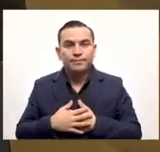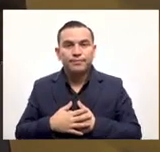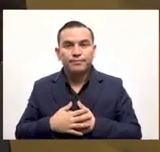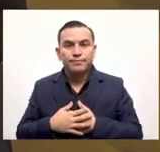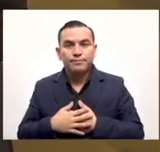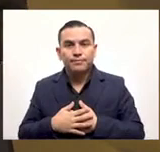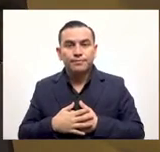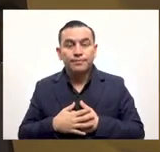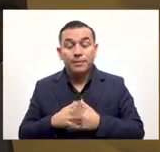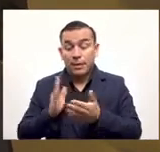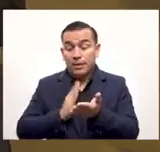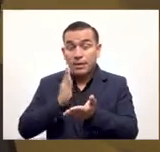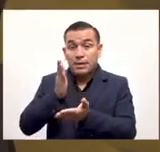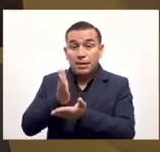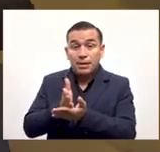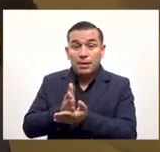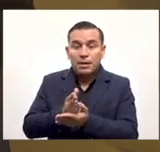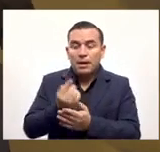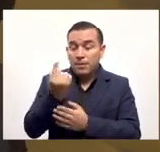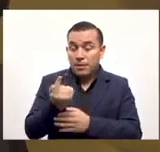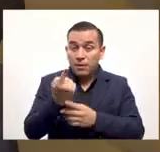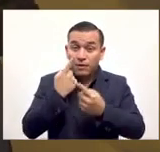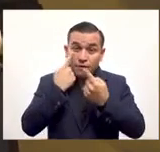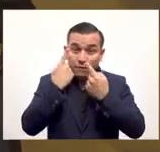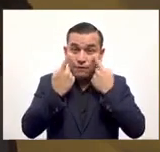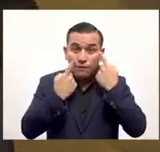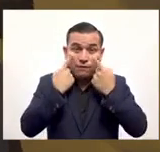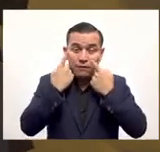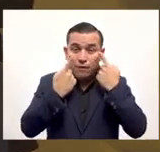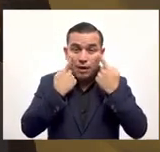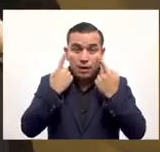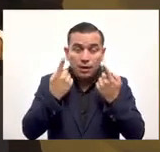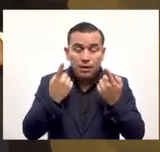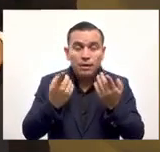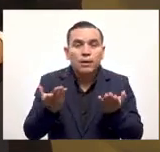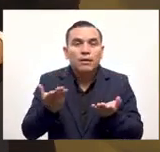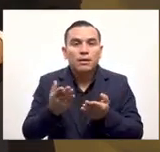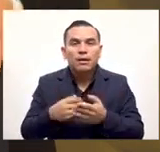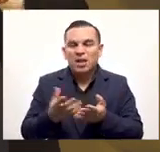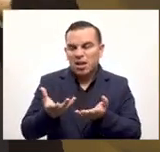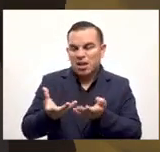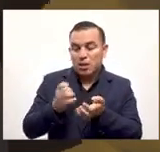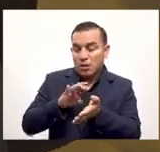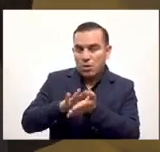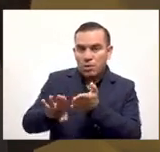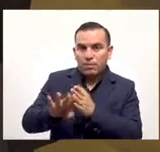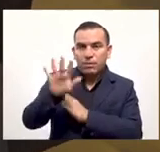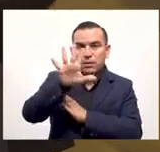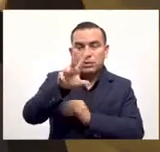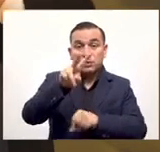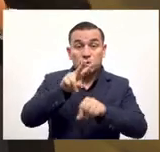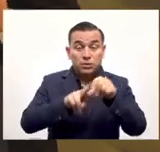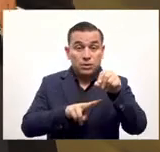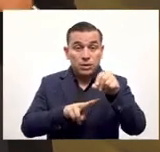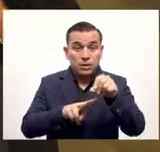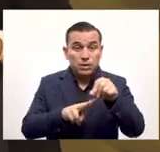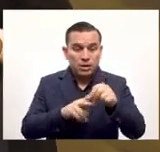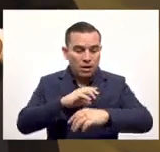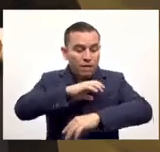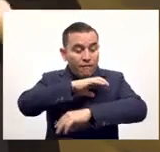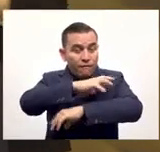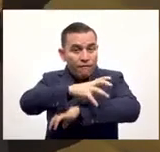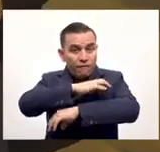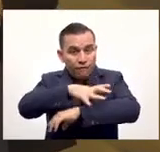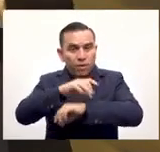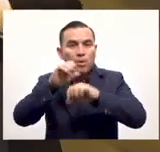y llega alguien y le dice un turista o un salvadoreño que tenga bitcoin y le dice quiero comprarle esos 5 dólares de fruta